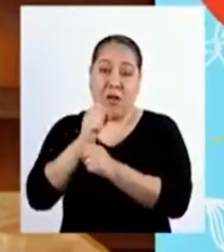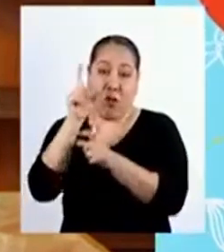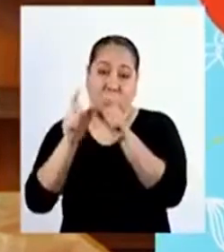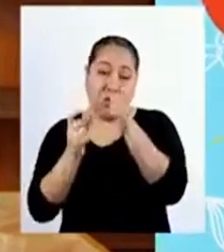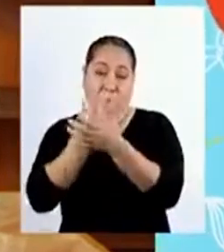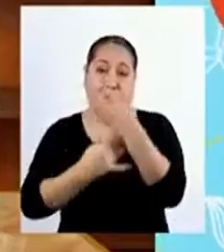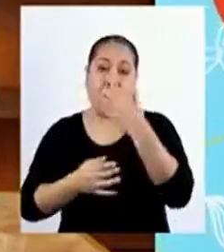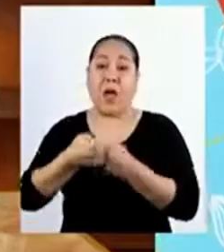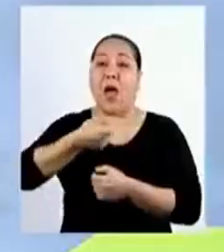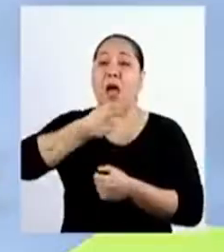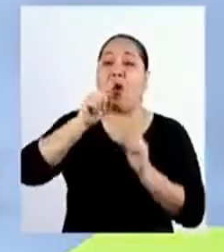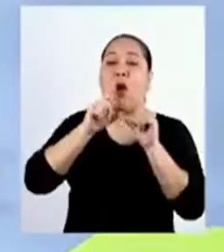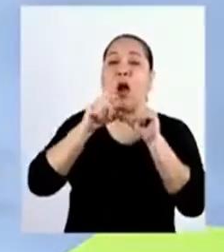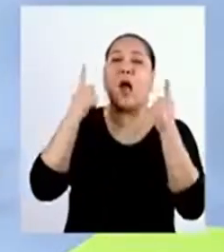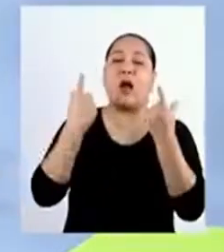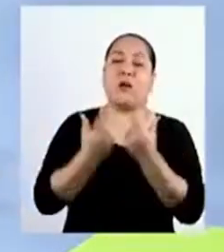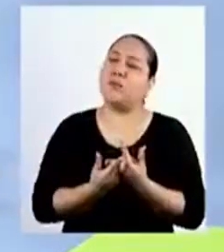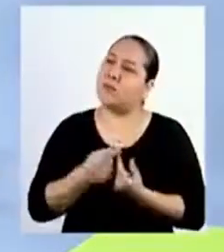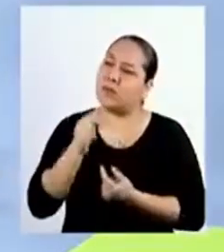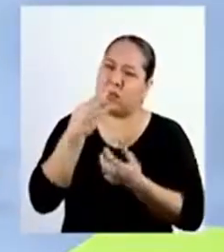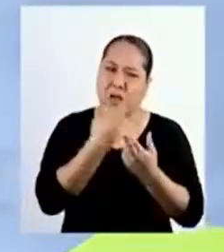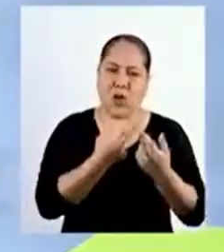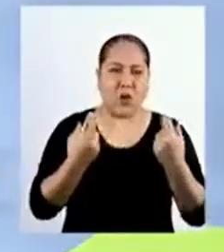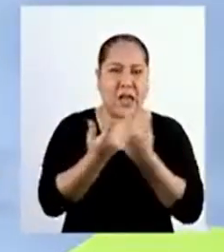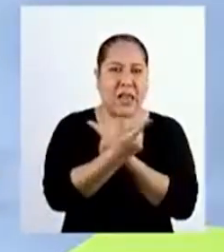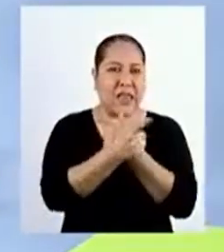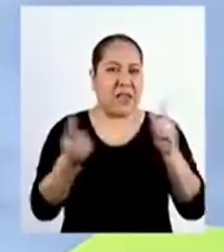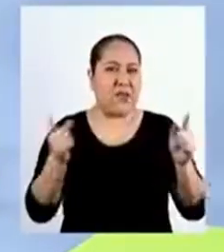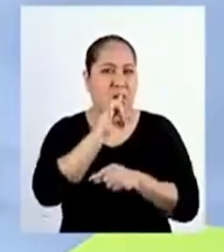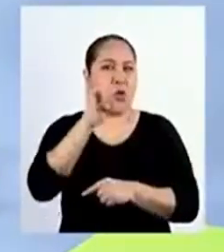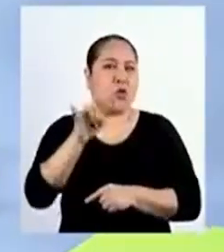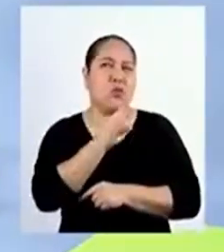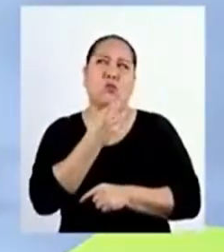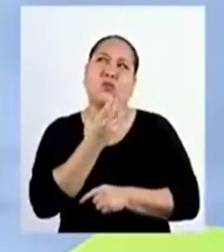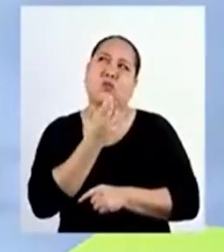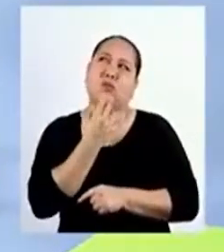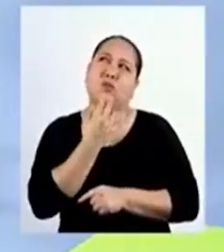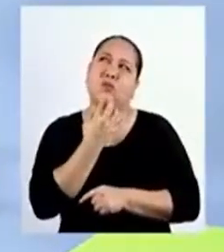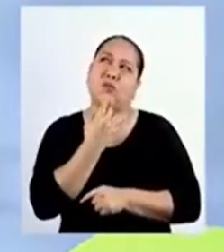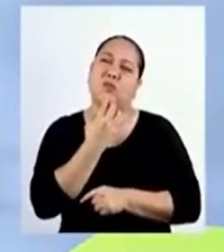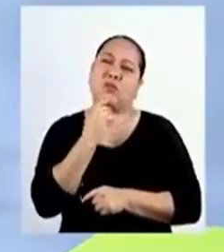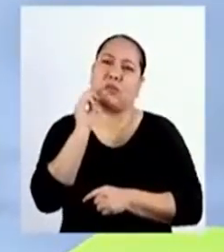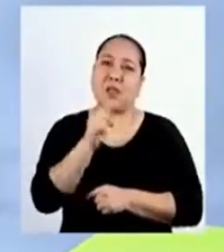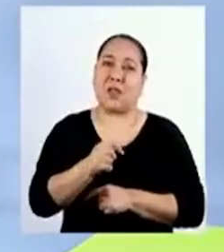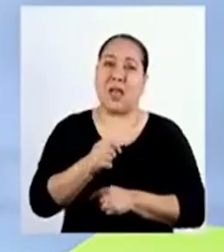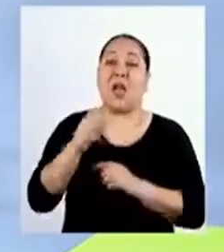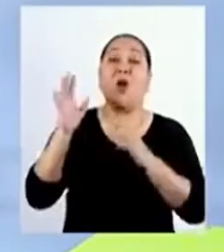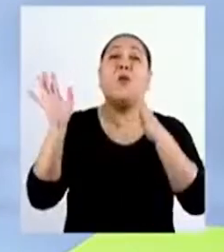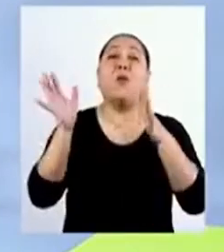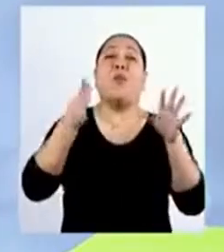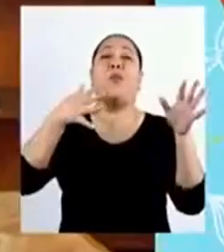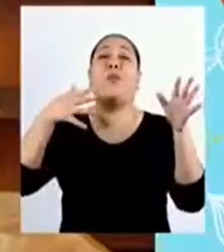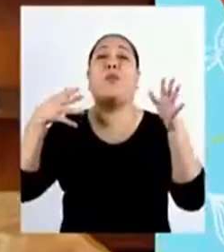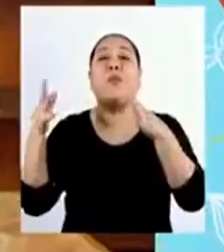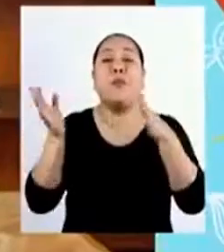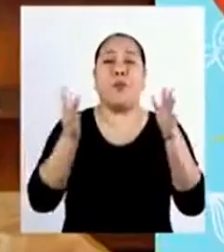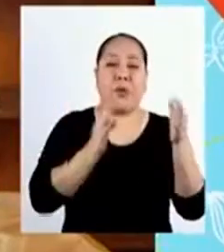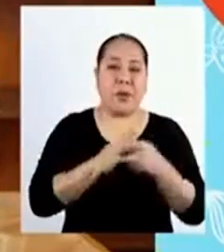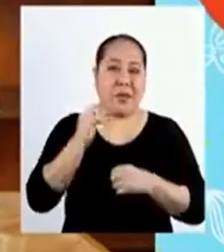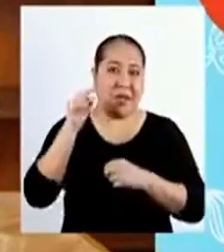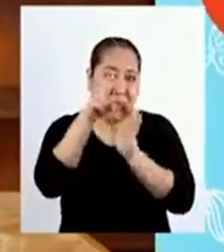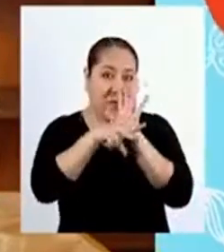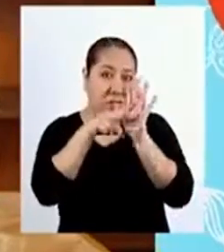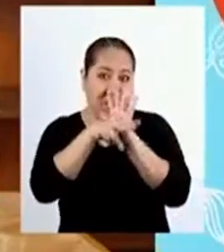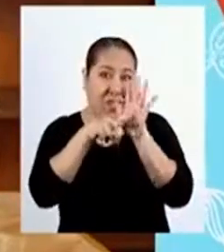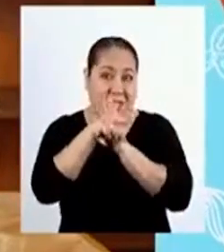aguas de un lago Y un recurso de libre uso es el aire El video